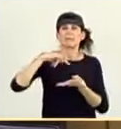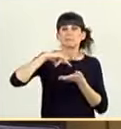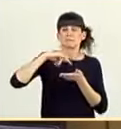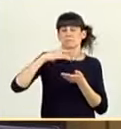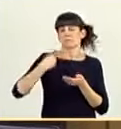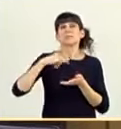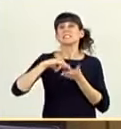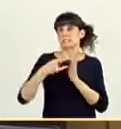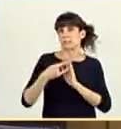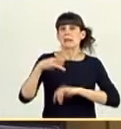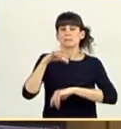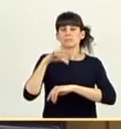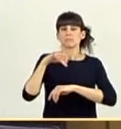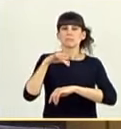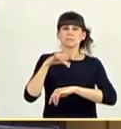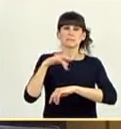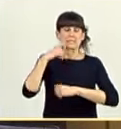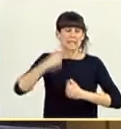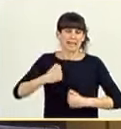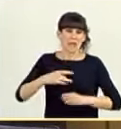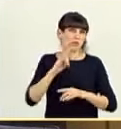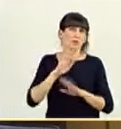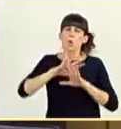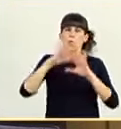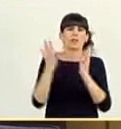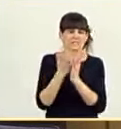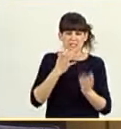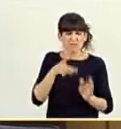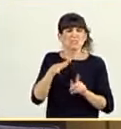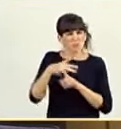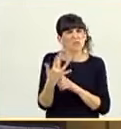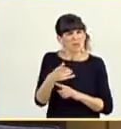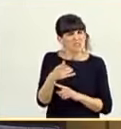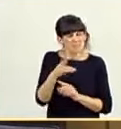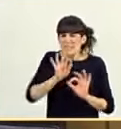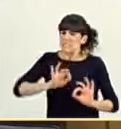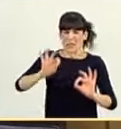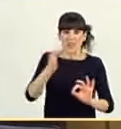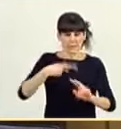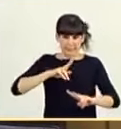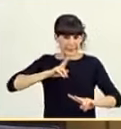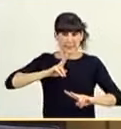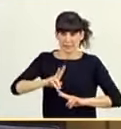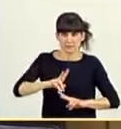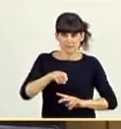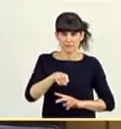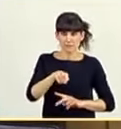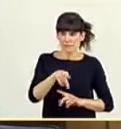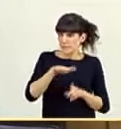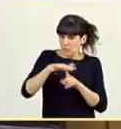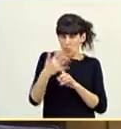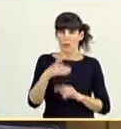sanitario universal? Por lo tanto, entendemos que sí que es una situación excepcional y debemos dar respuesta a esta